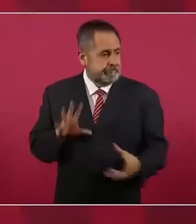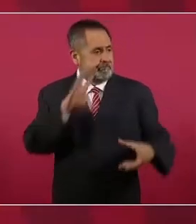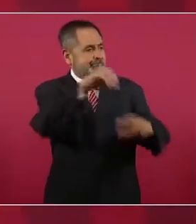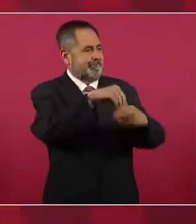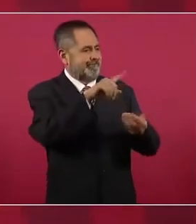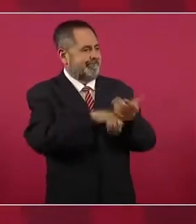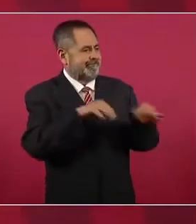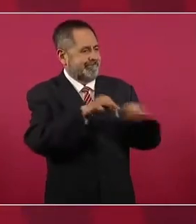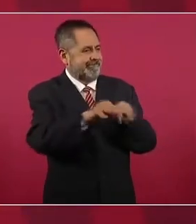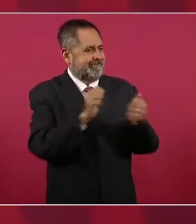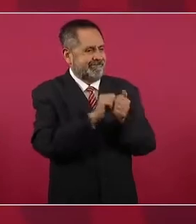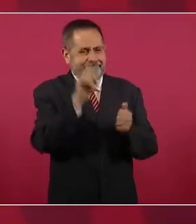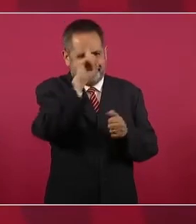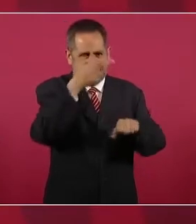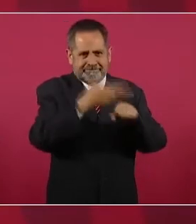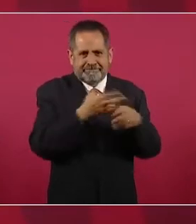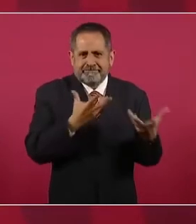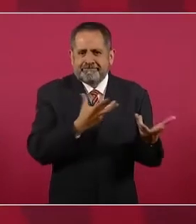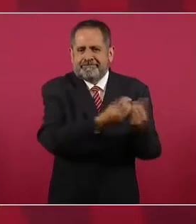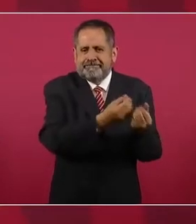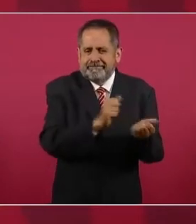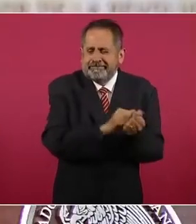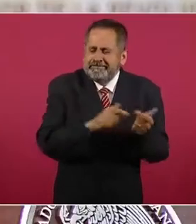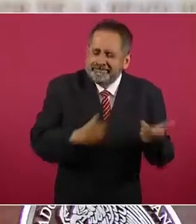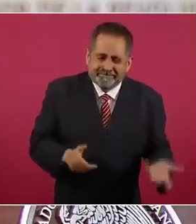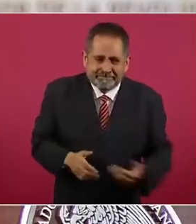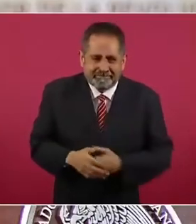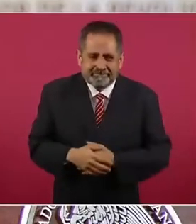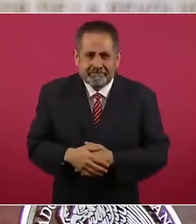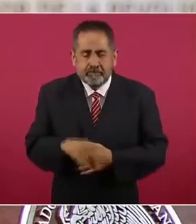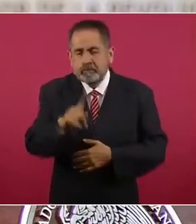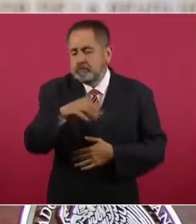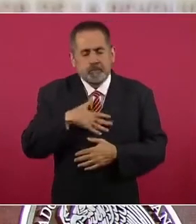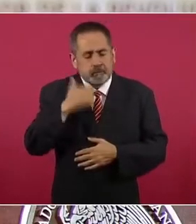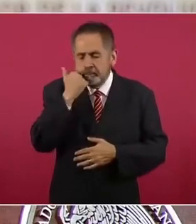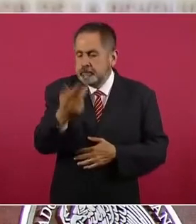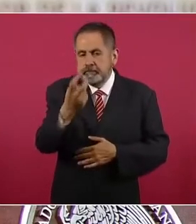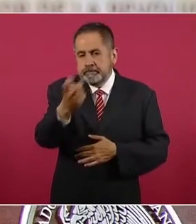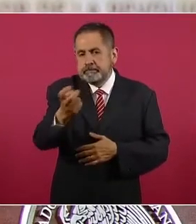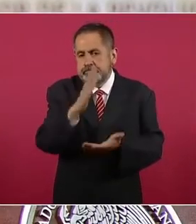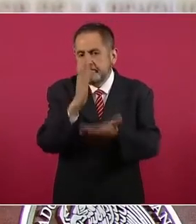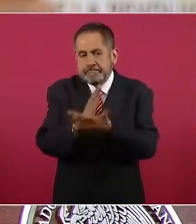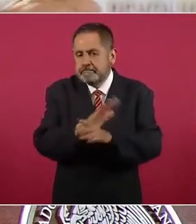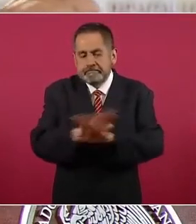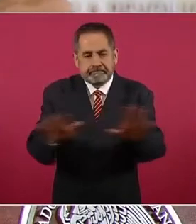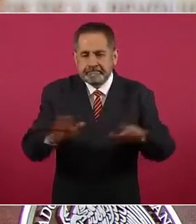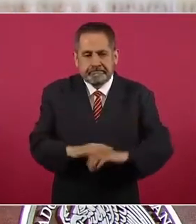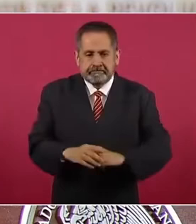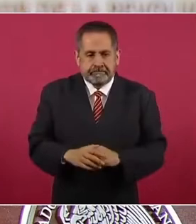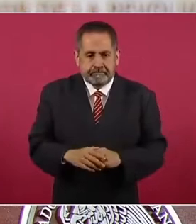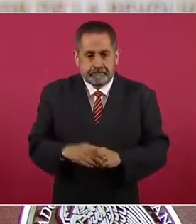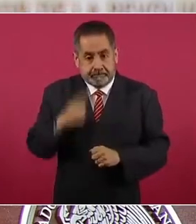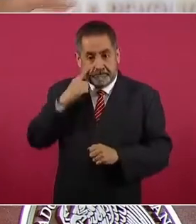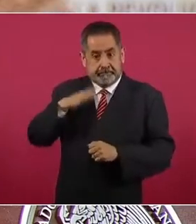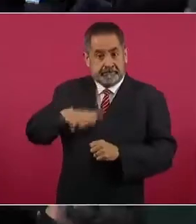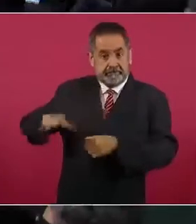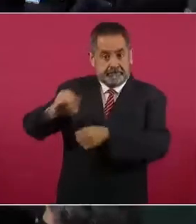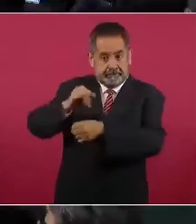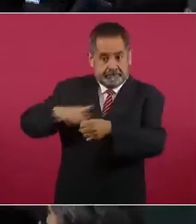a una de esas empresas extranjeras. Yo no quiero ya eso. En el caso del Istmo,